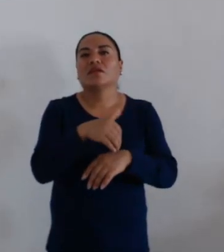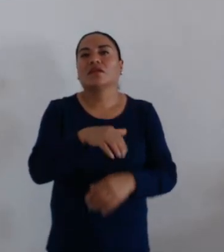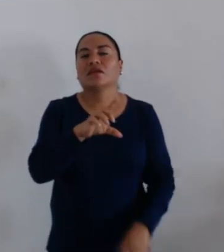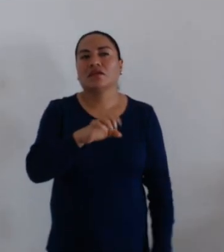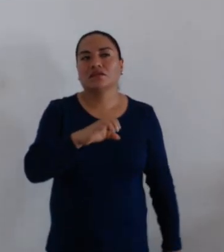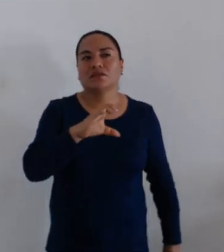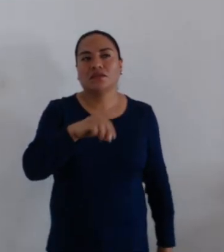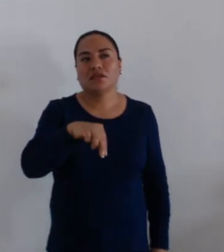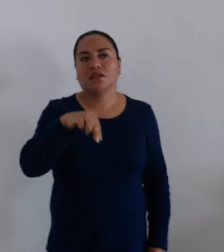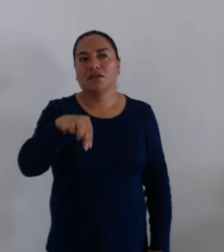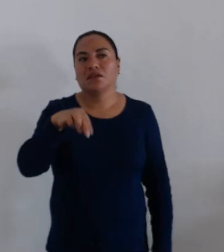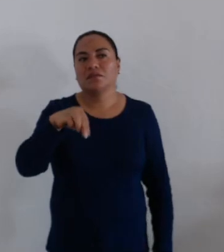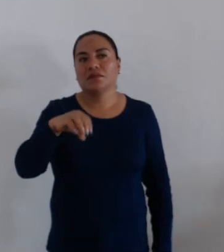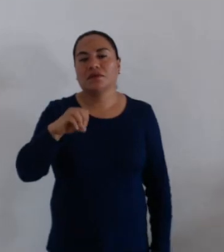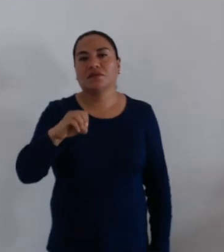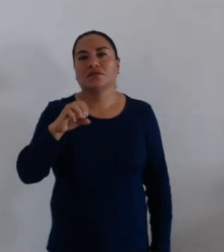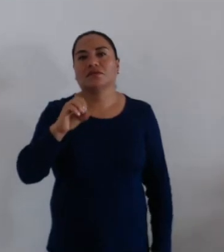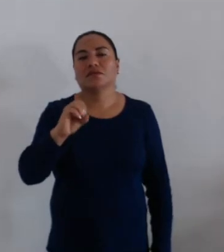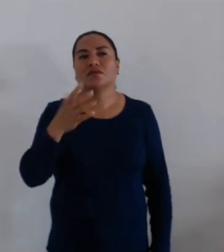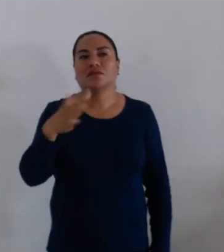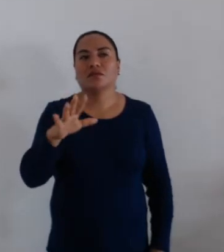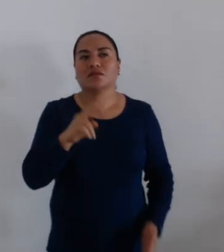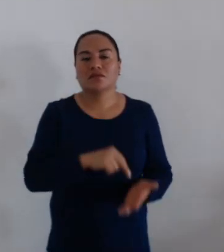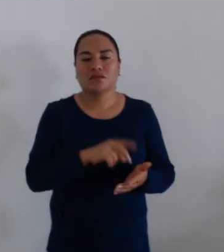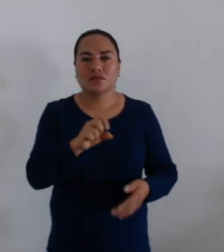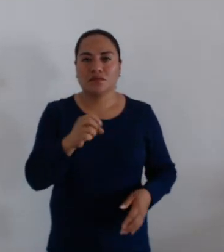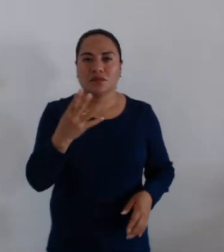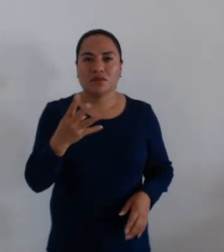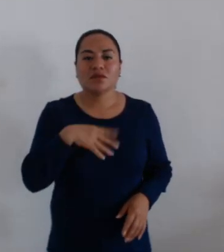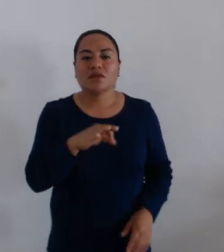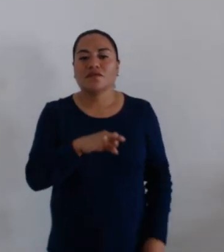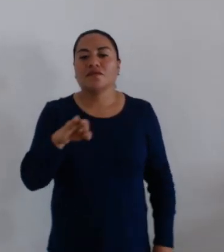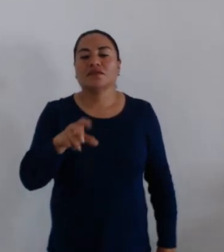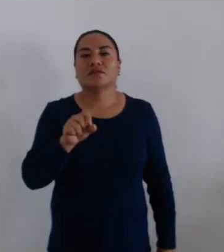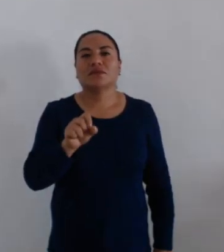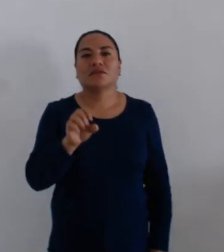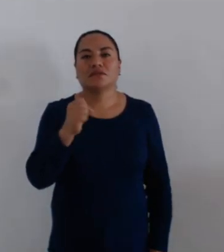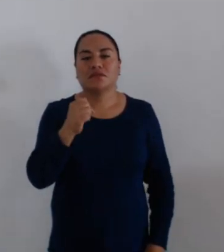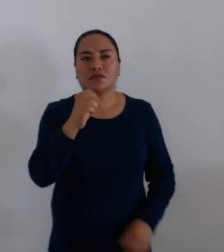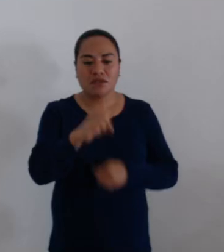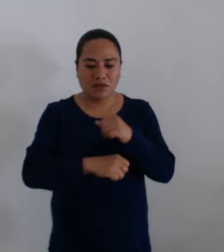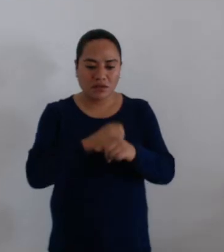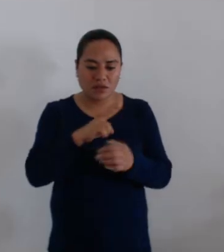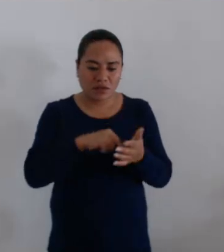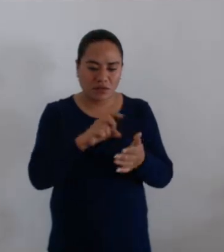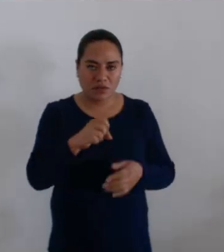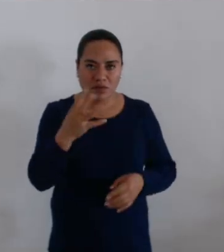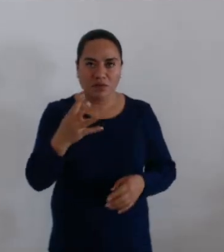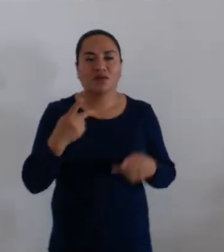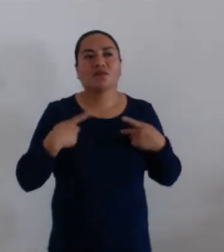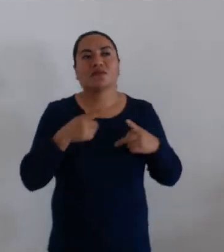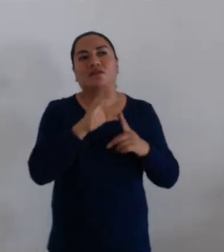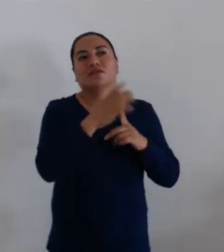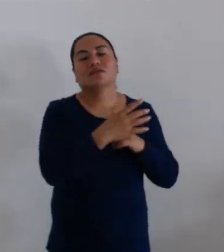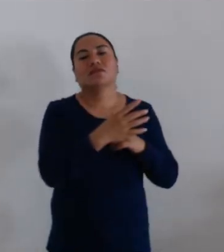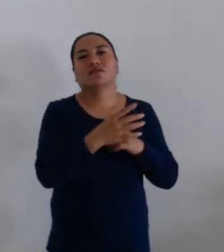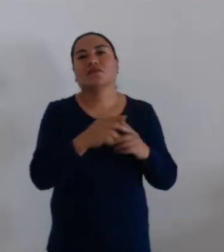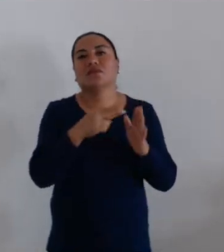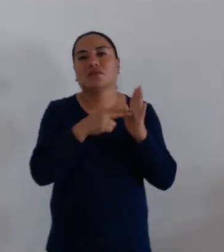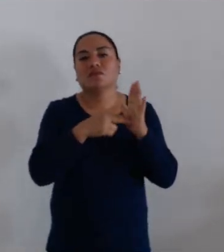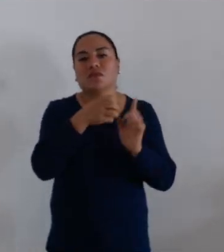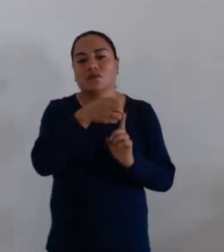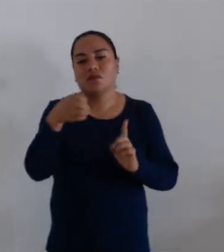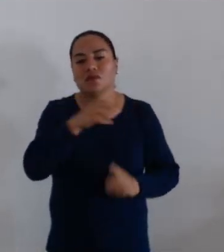CNNM010-2024, de fecha 20 de septiembre de 2024, emitido por la Comisión de